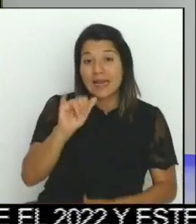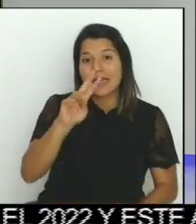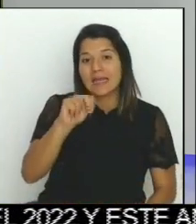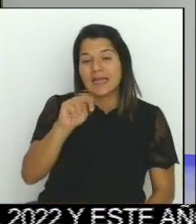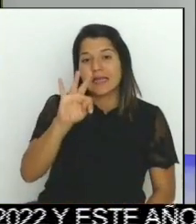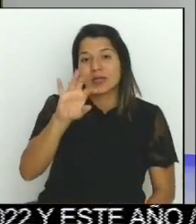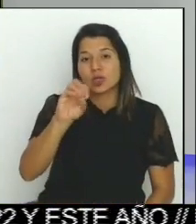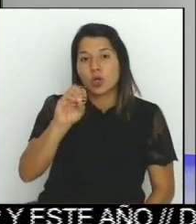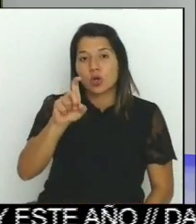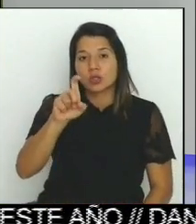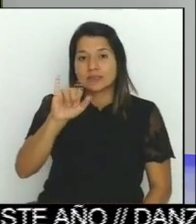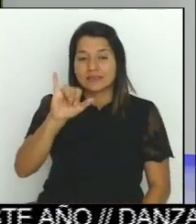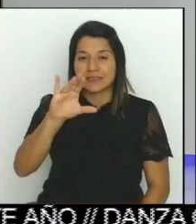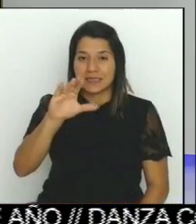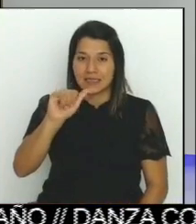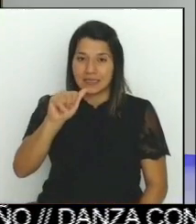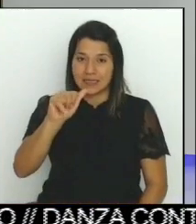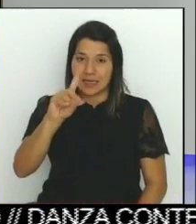esta situación.